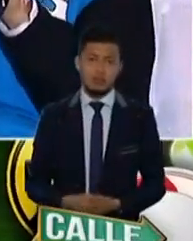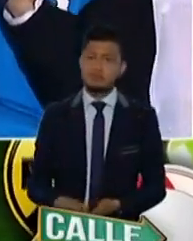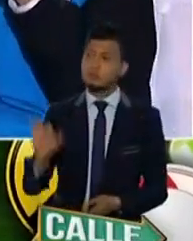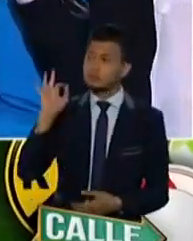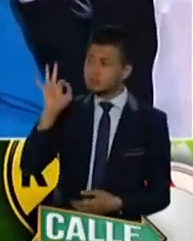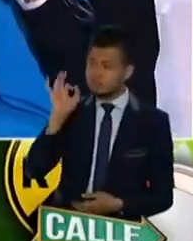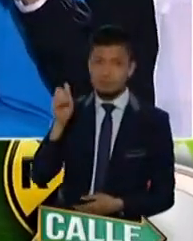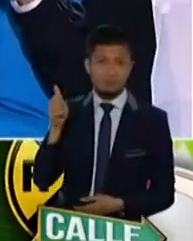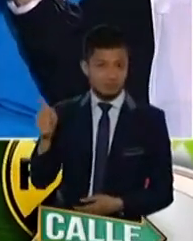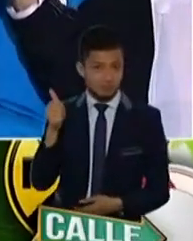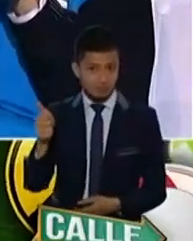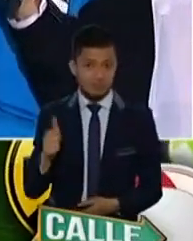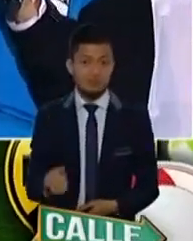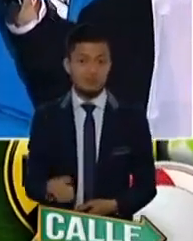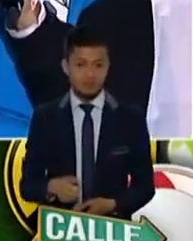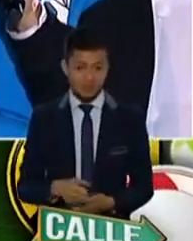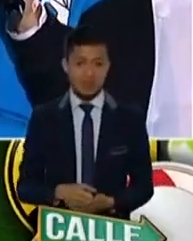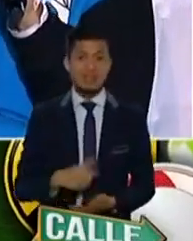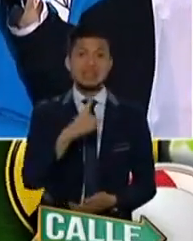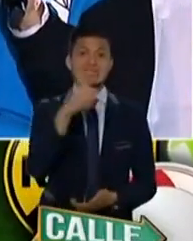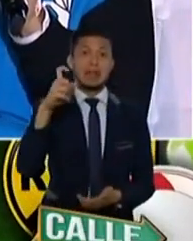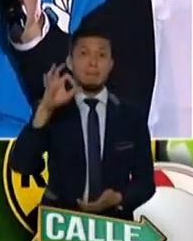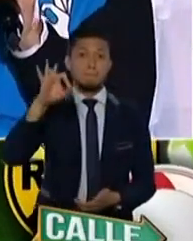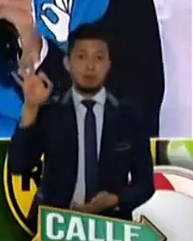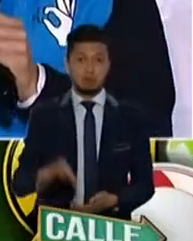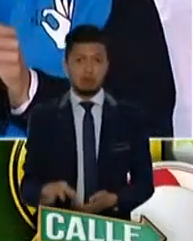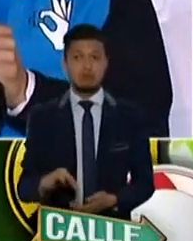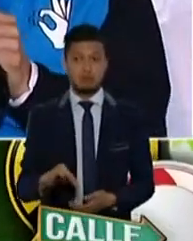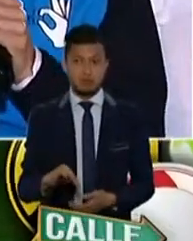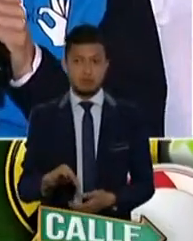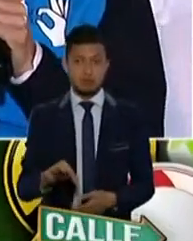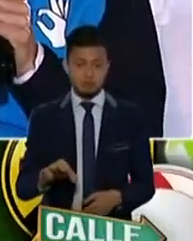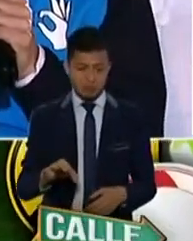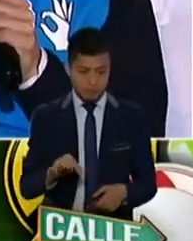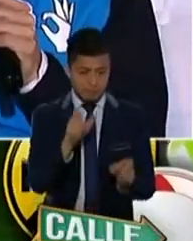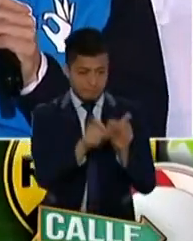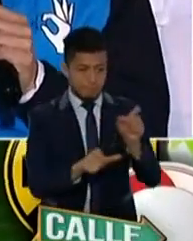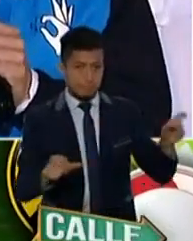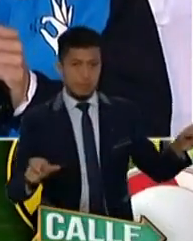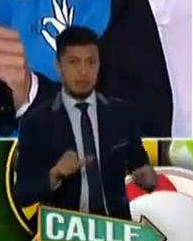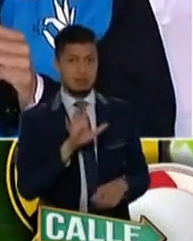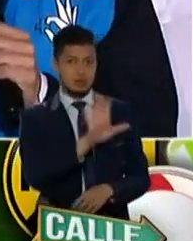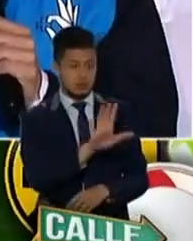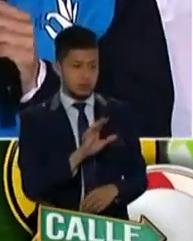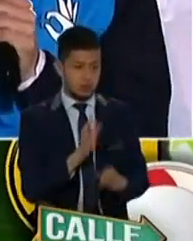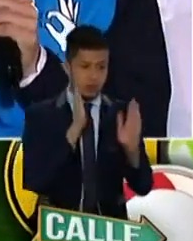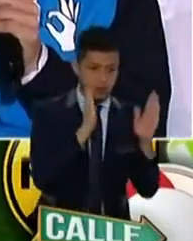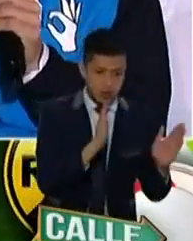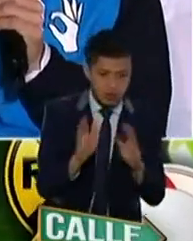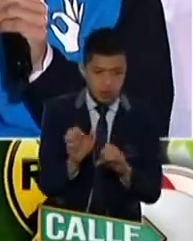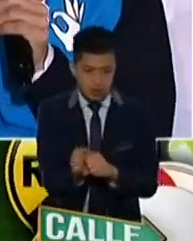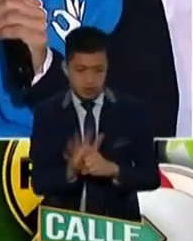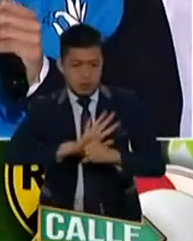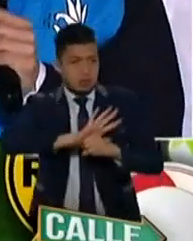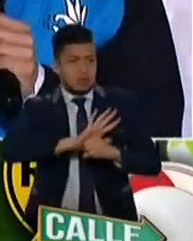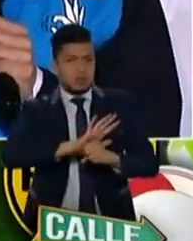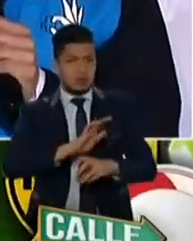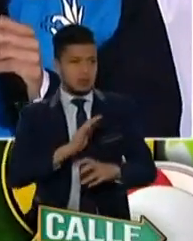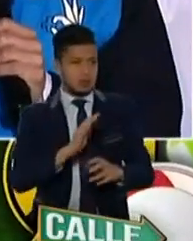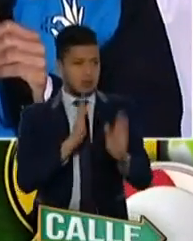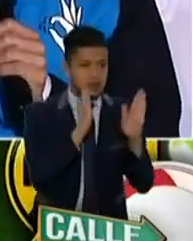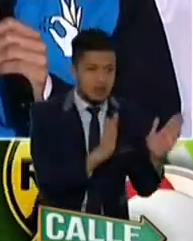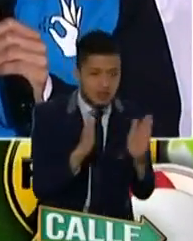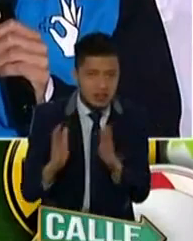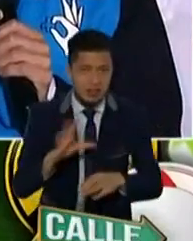maravilla! Queda el 100% del personal de primera línea del hospital Santa Clara que estaba